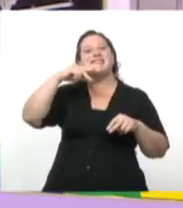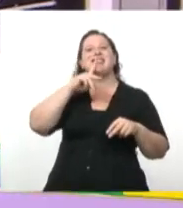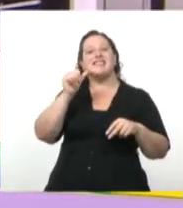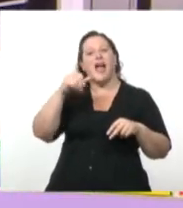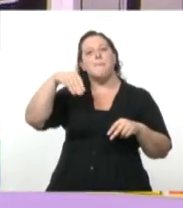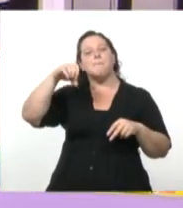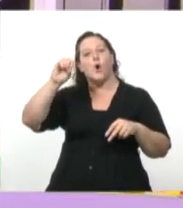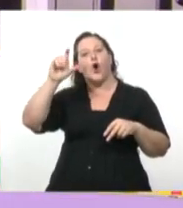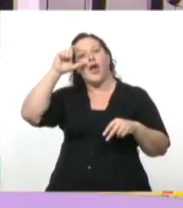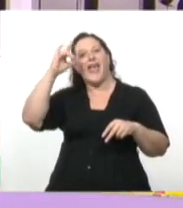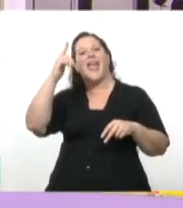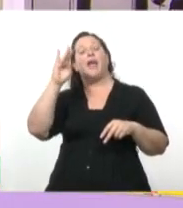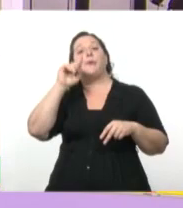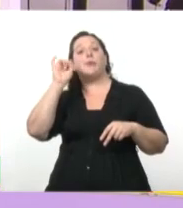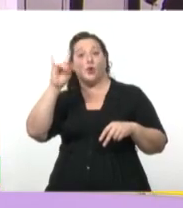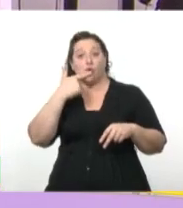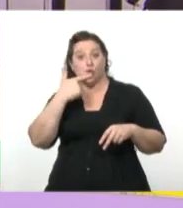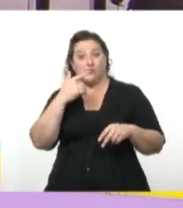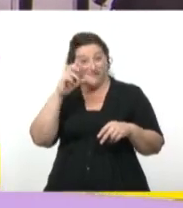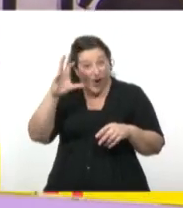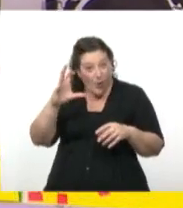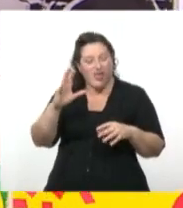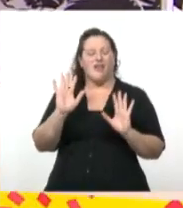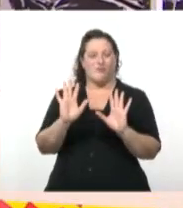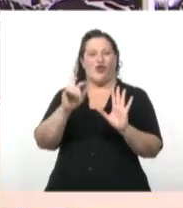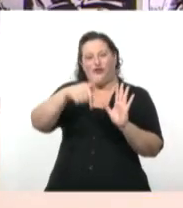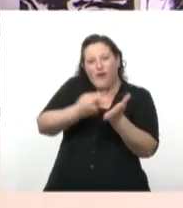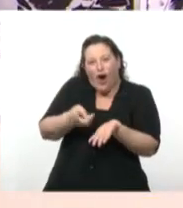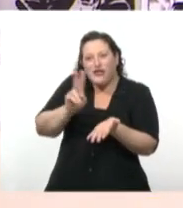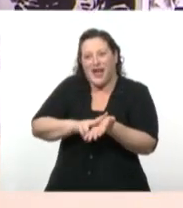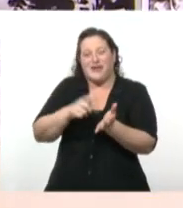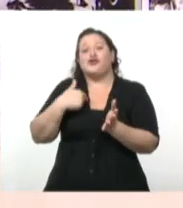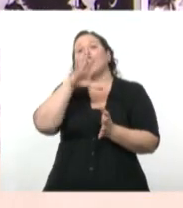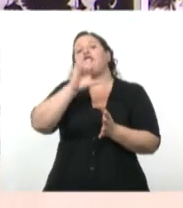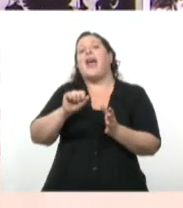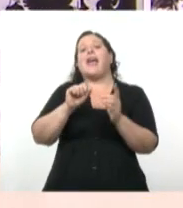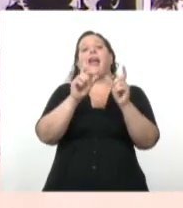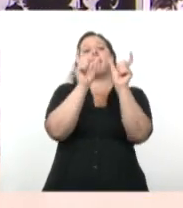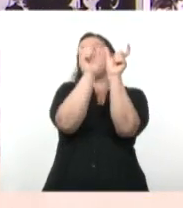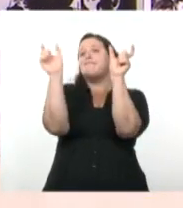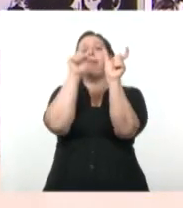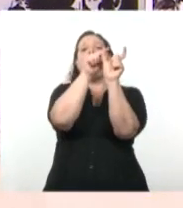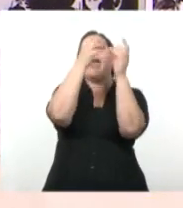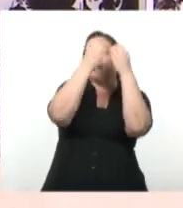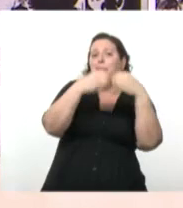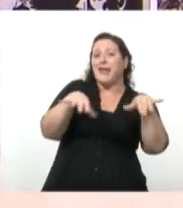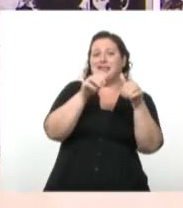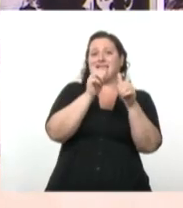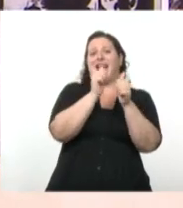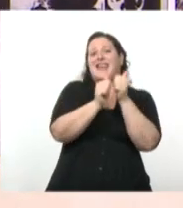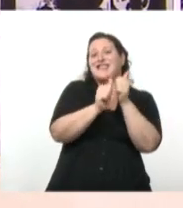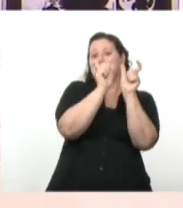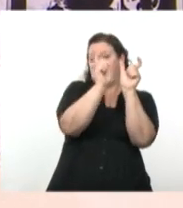este fragmento que es el comienzo de la historia. Mirá. Y tenemos dos cuadros. Este que viene de acá